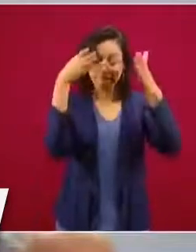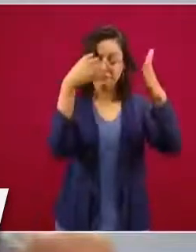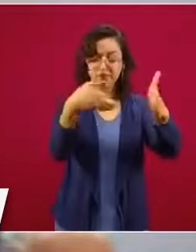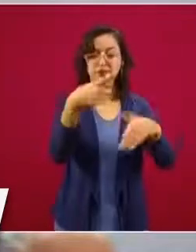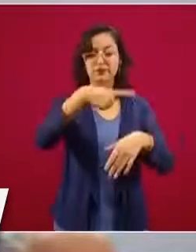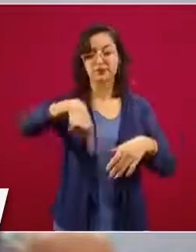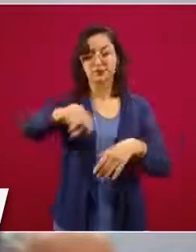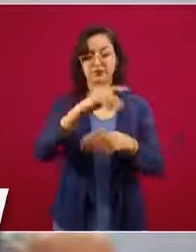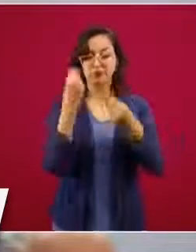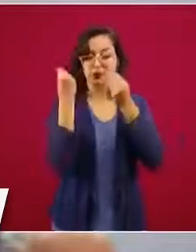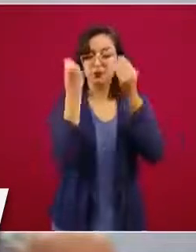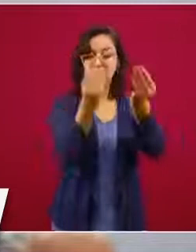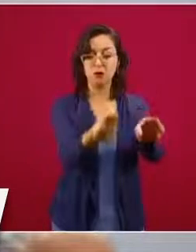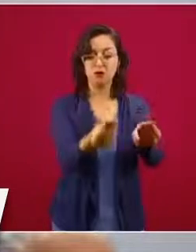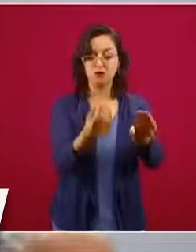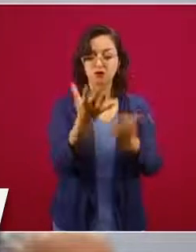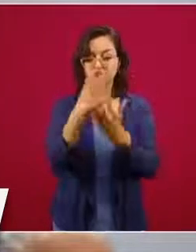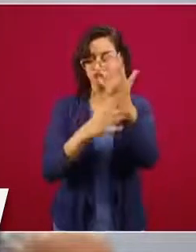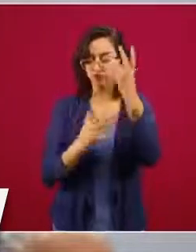equipos de protección personal.